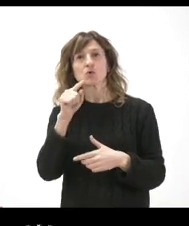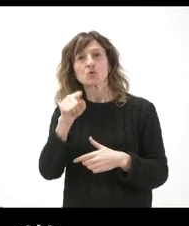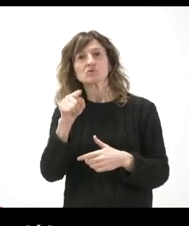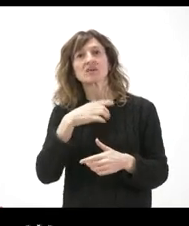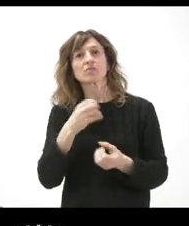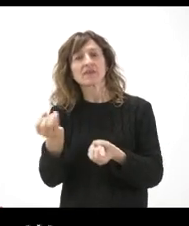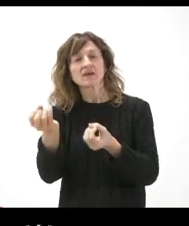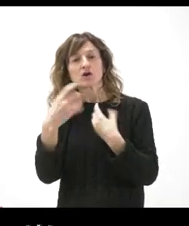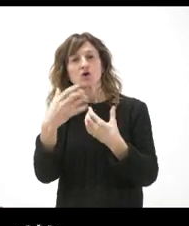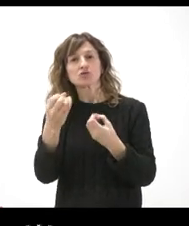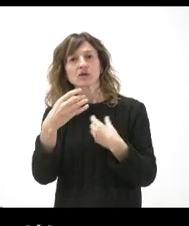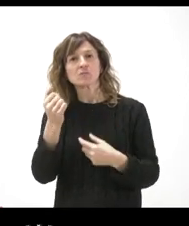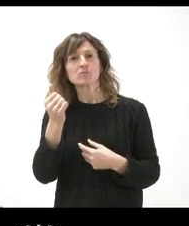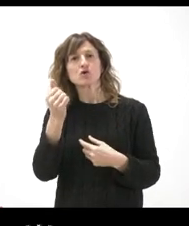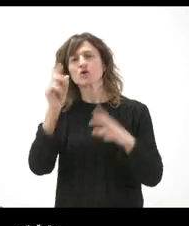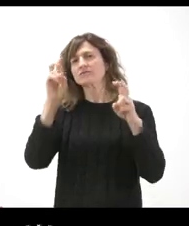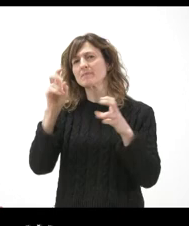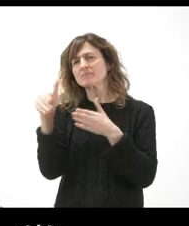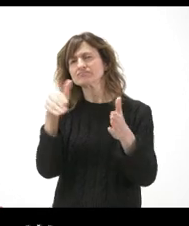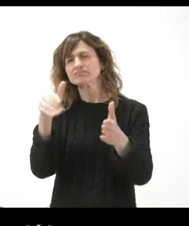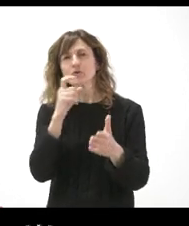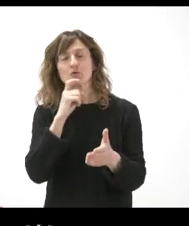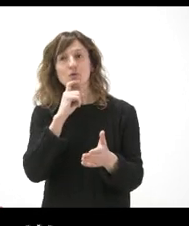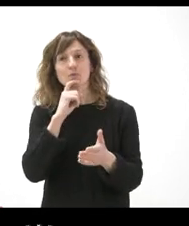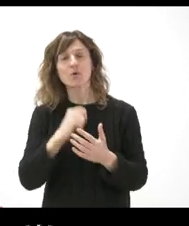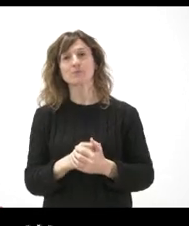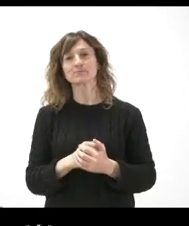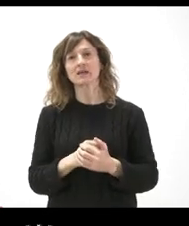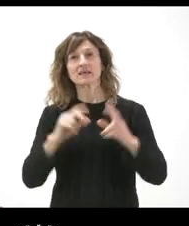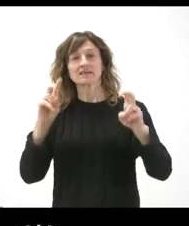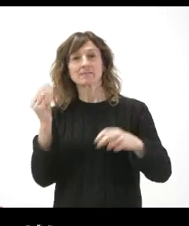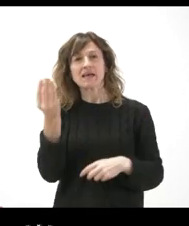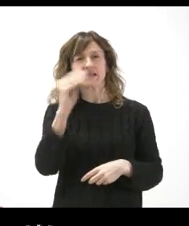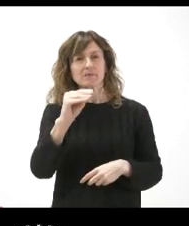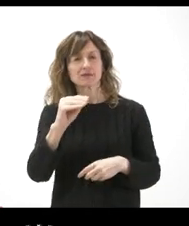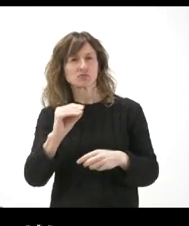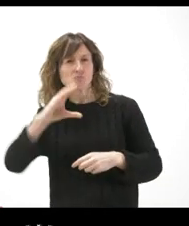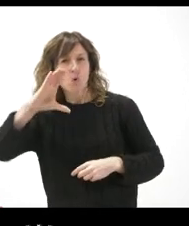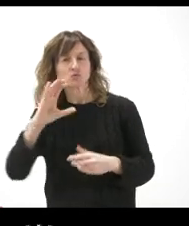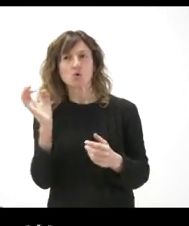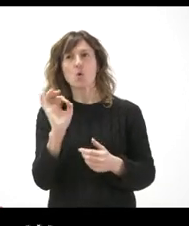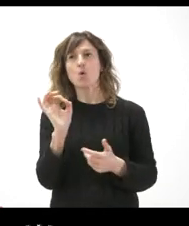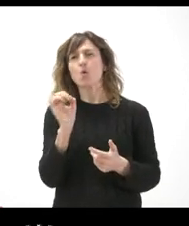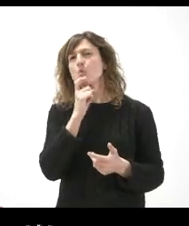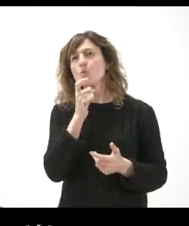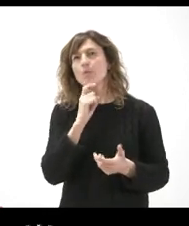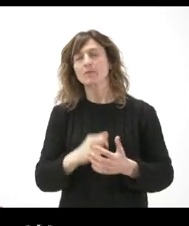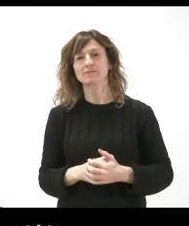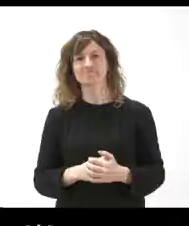adelantar un poco por dónde van a ir los tiros, si nos puede indicar si va a ser un incremento muy grande, cómo va a ir.